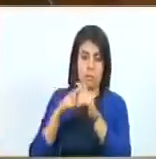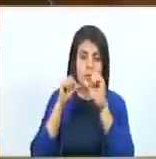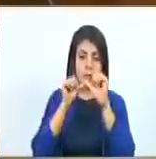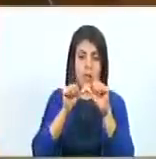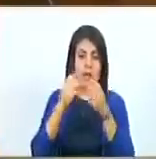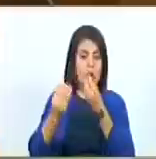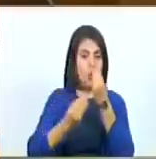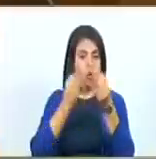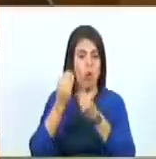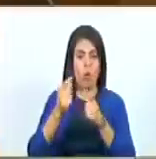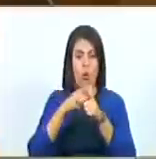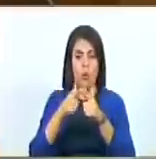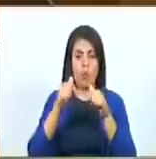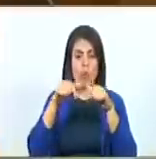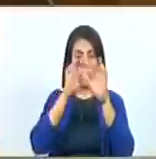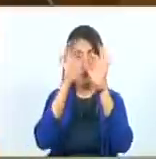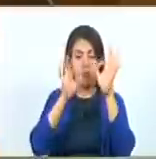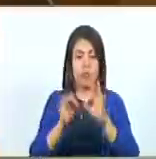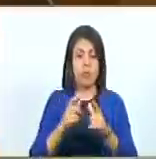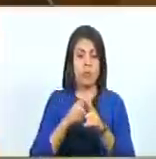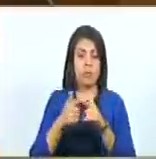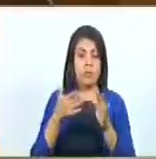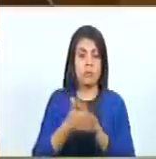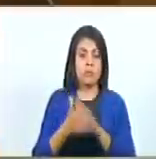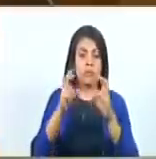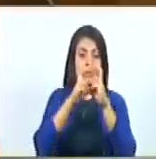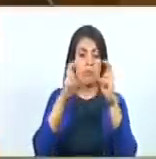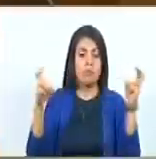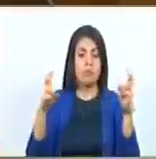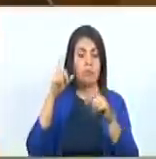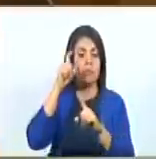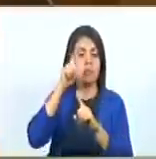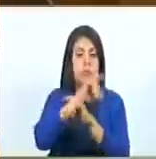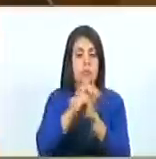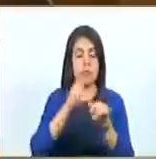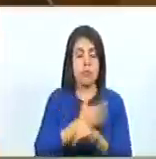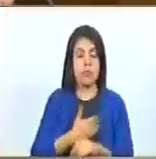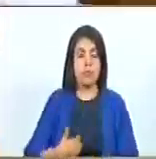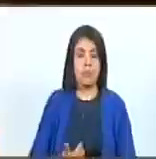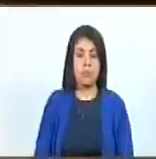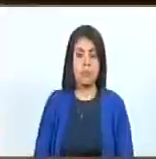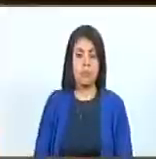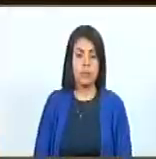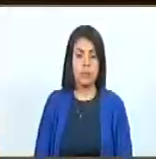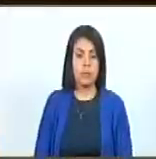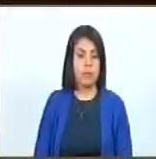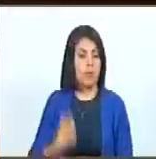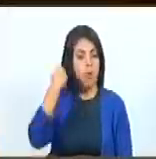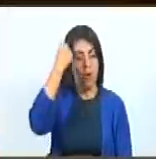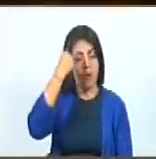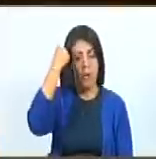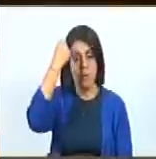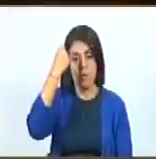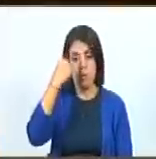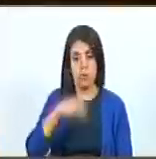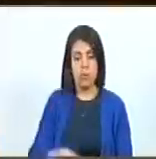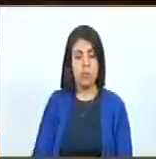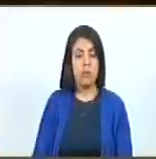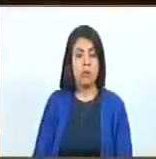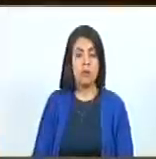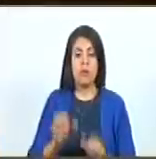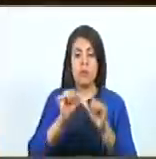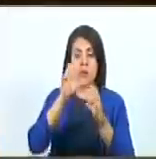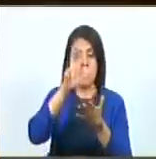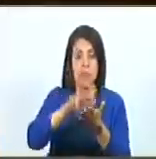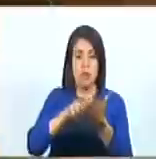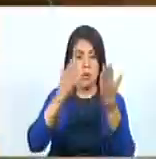redactado de la manera siguiente, epígrafe, formación. Esto, señor presidente. En consideración, el epígrafe. Queda